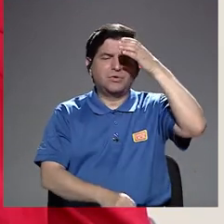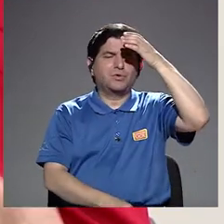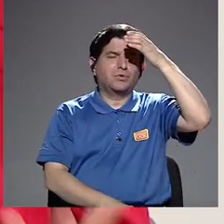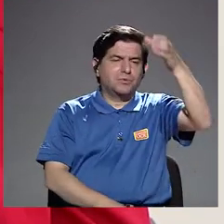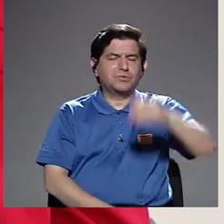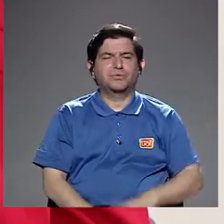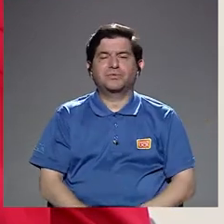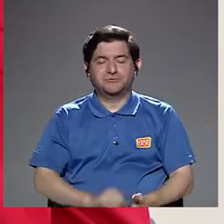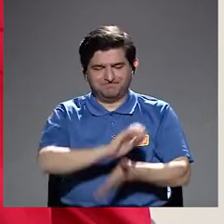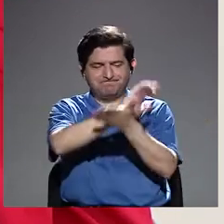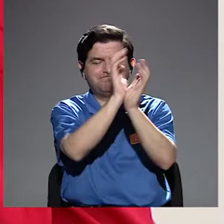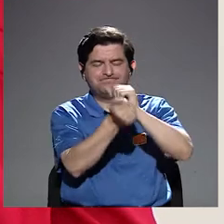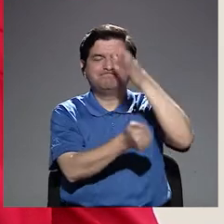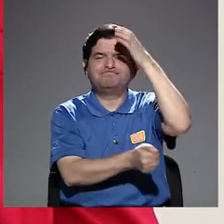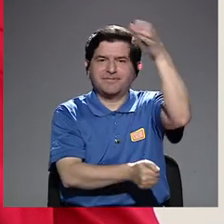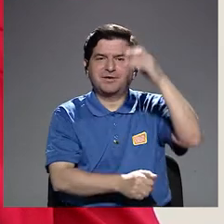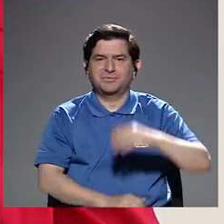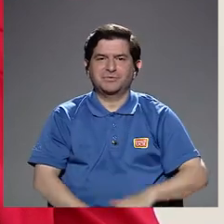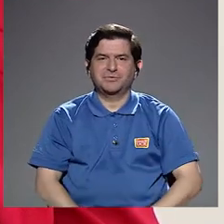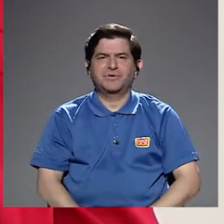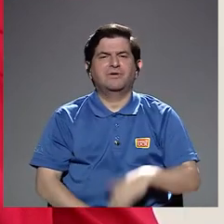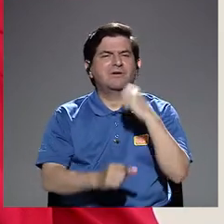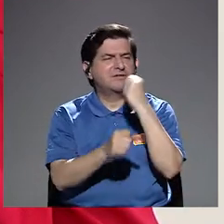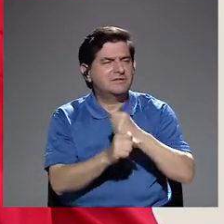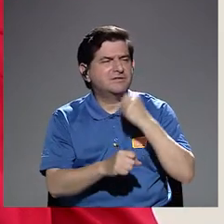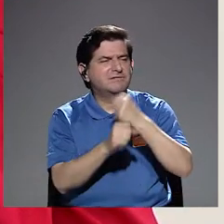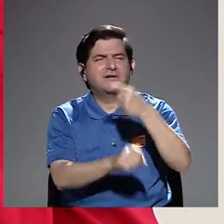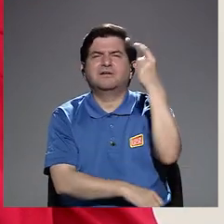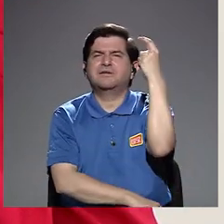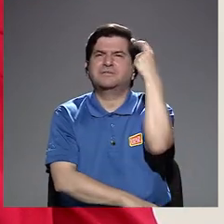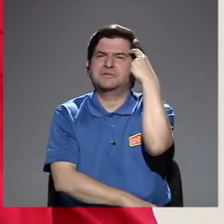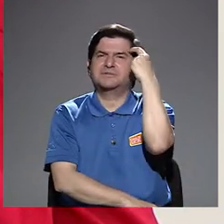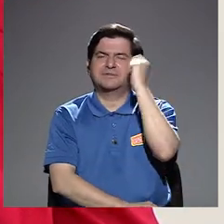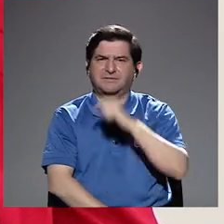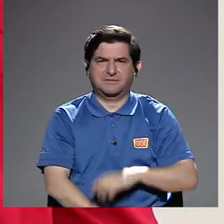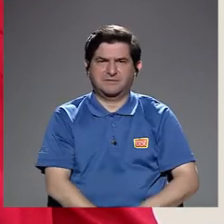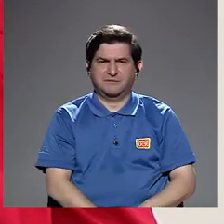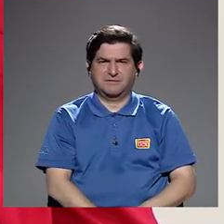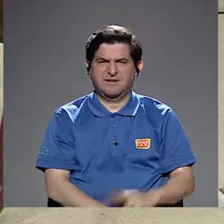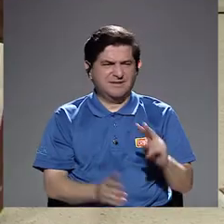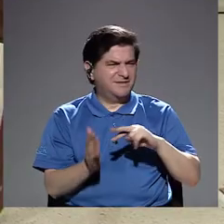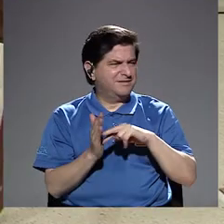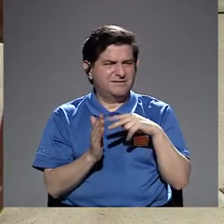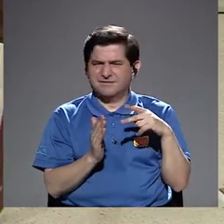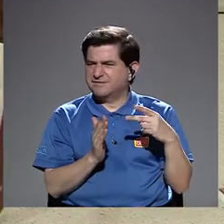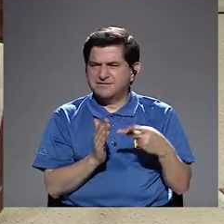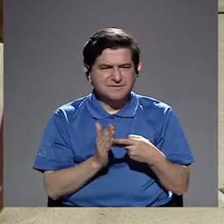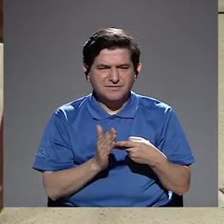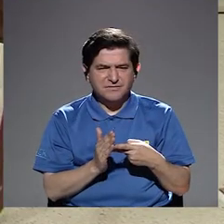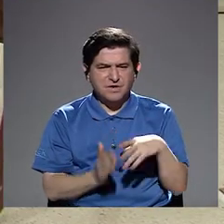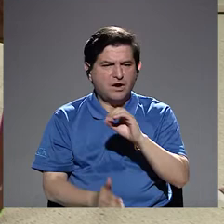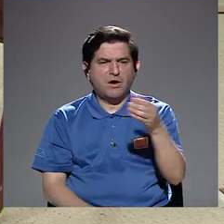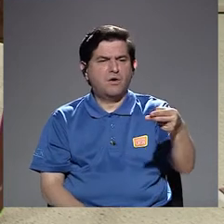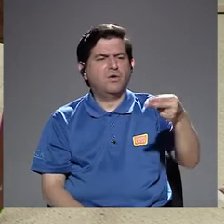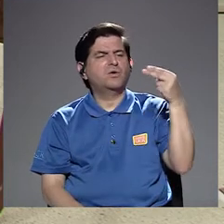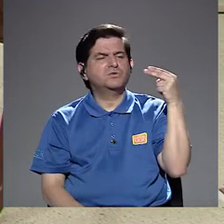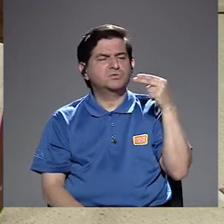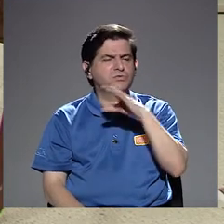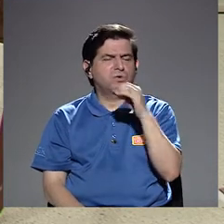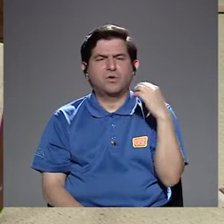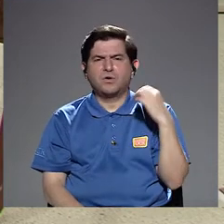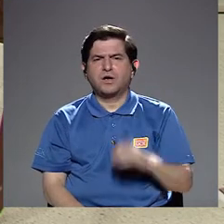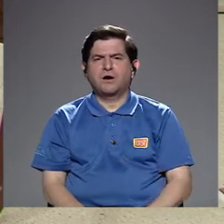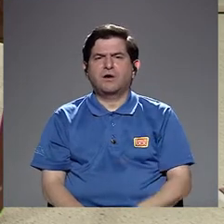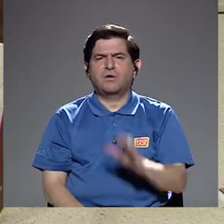cultura, con el cambio cultural, ¿verdad? Trabajamos pensando, bueno, qué significa, cuál es la historia, cuál es el